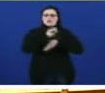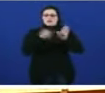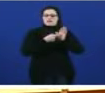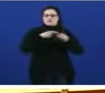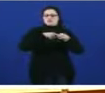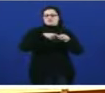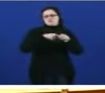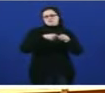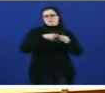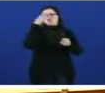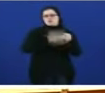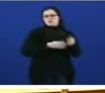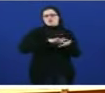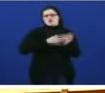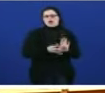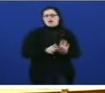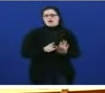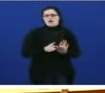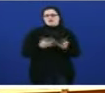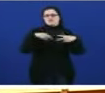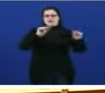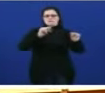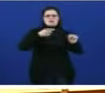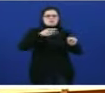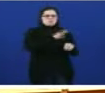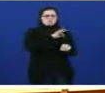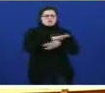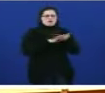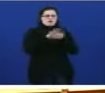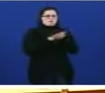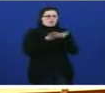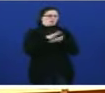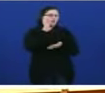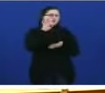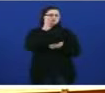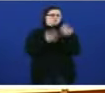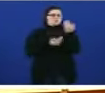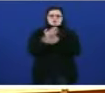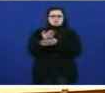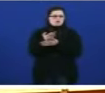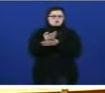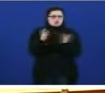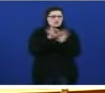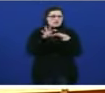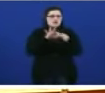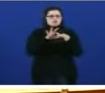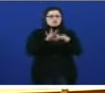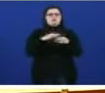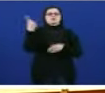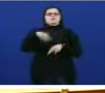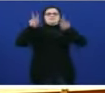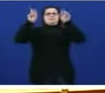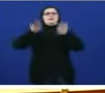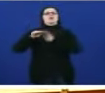da renta de inserción social de Galiza. Vostede non se referiu a esta cuestión hoxe pola mañán. E se falamos de igualdade,